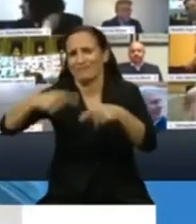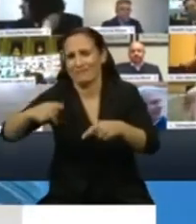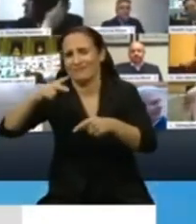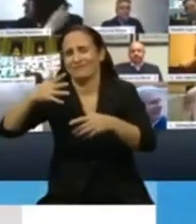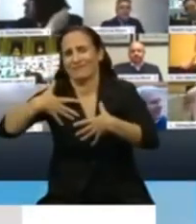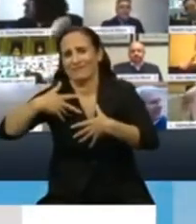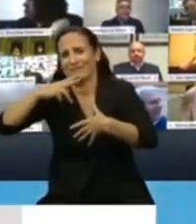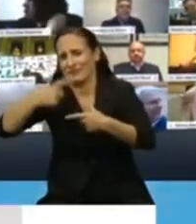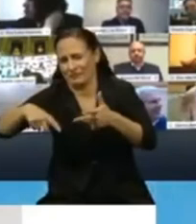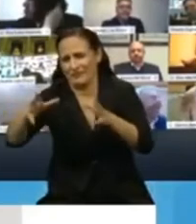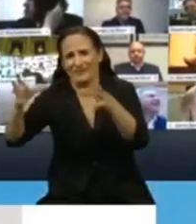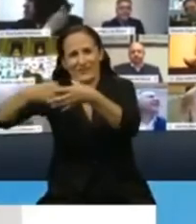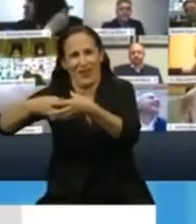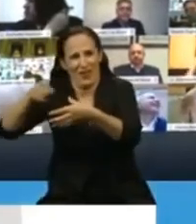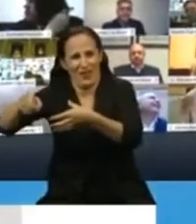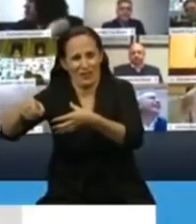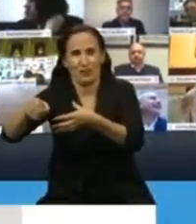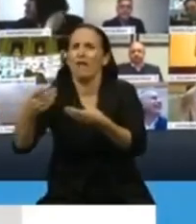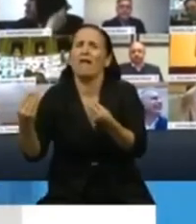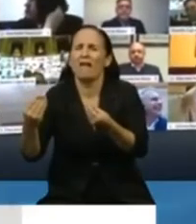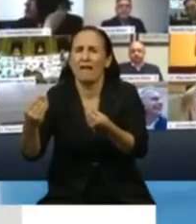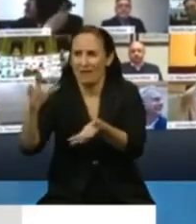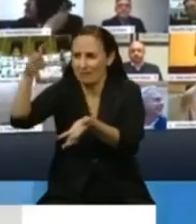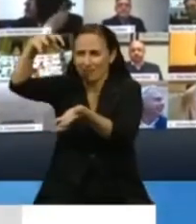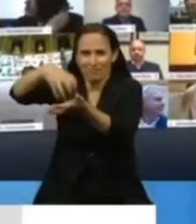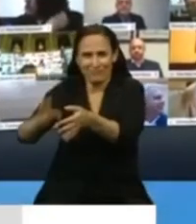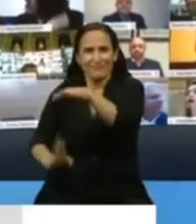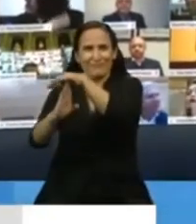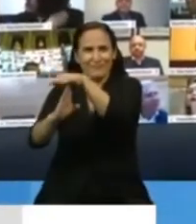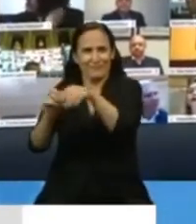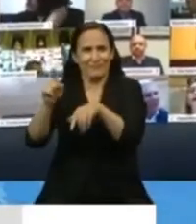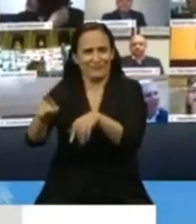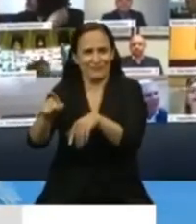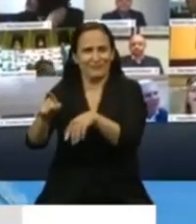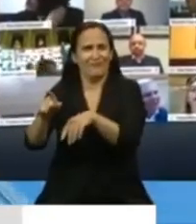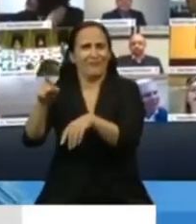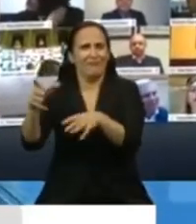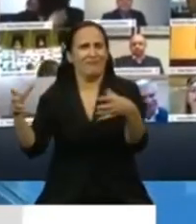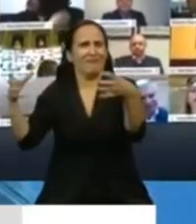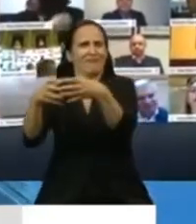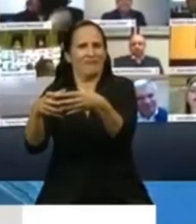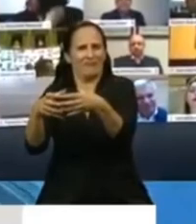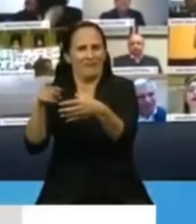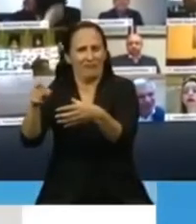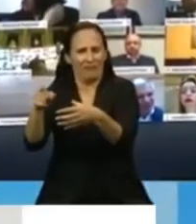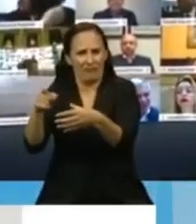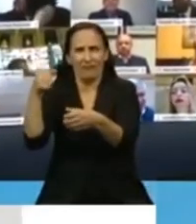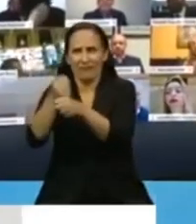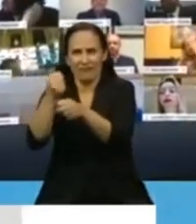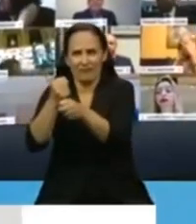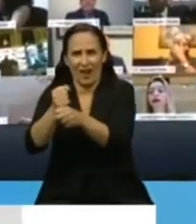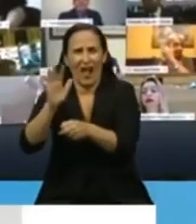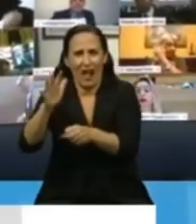efecto logístico que solamente una agencia estatal, como el caso de las Fuerzas Armadas, es capaz de realizar en